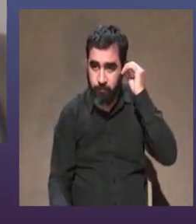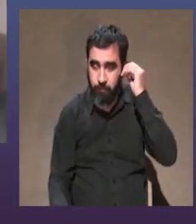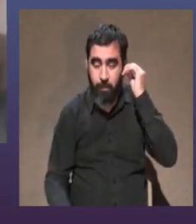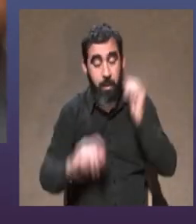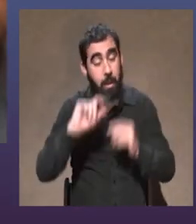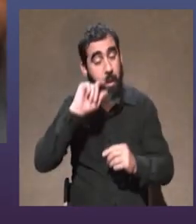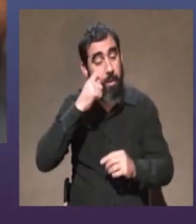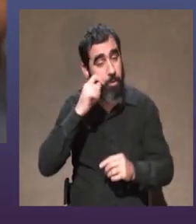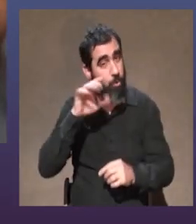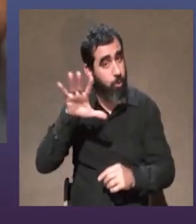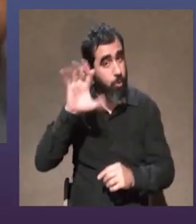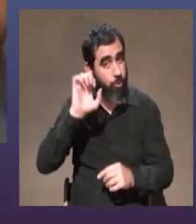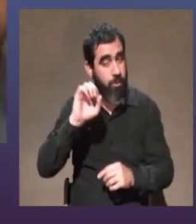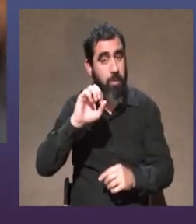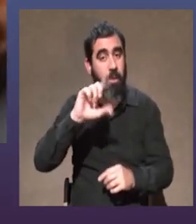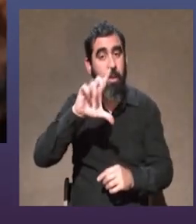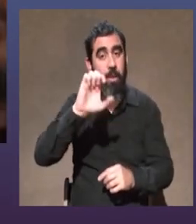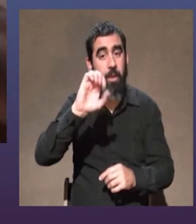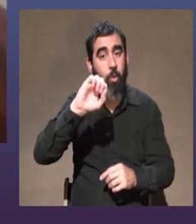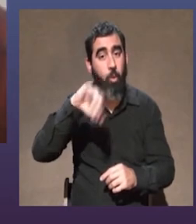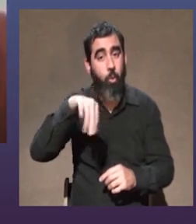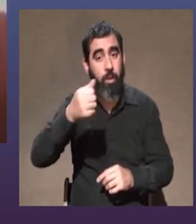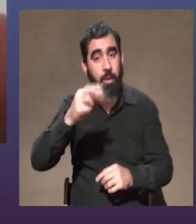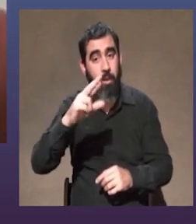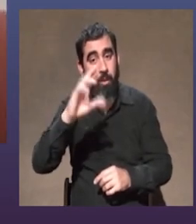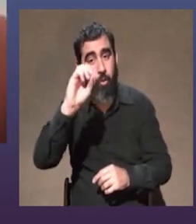absoluto qué lindo escucharlo Leonardo